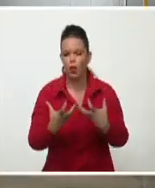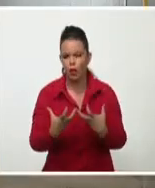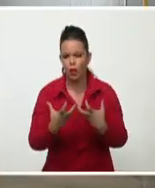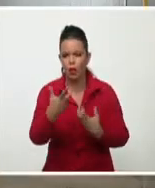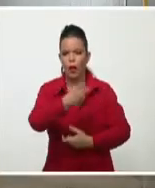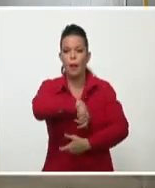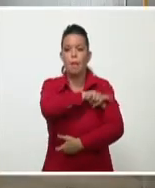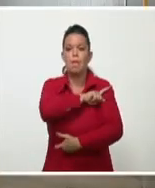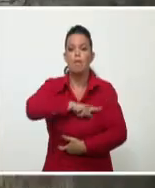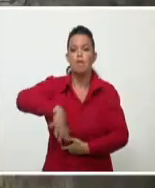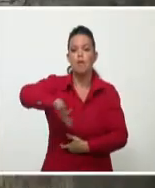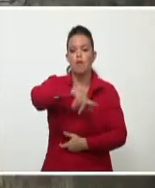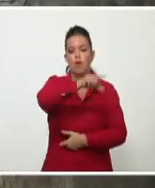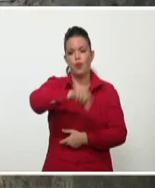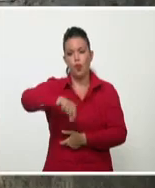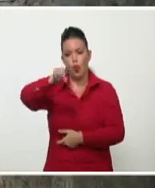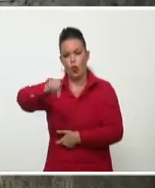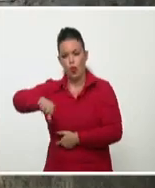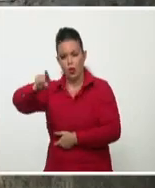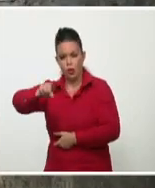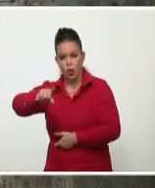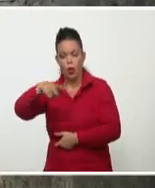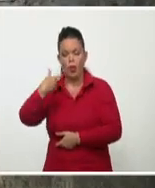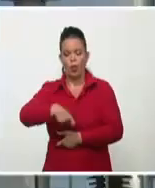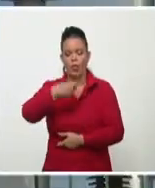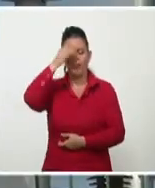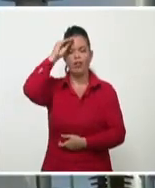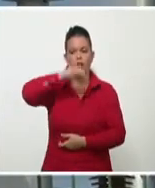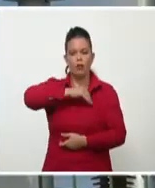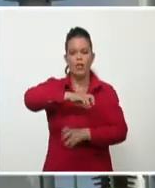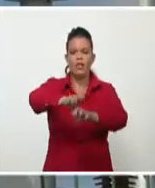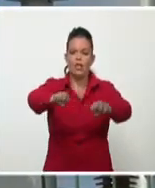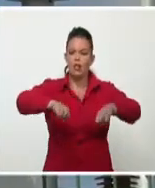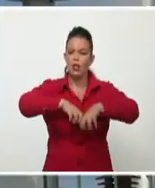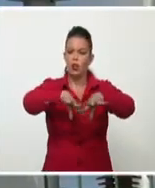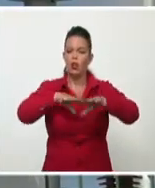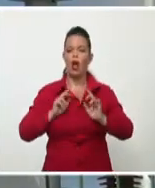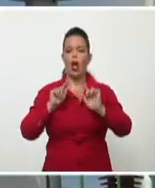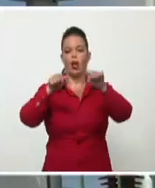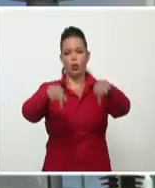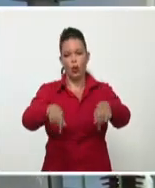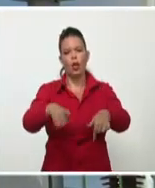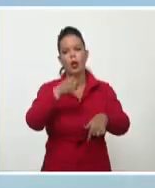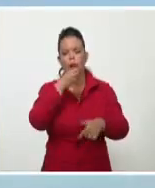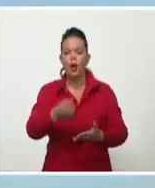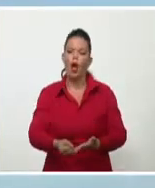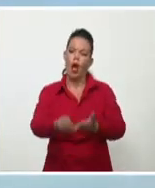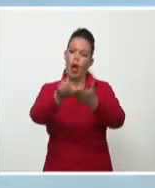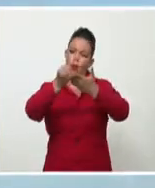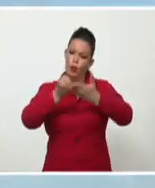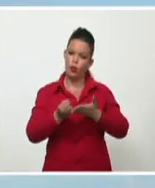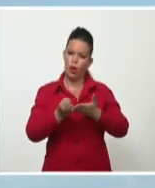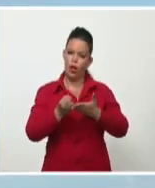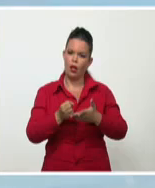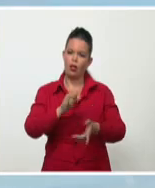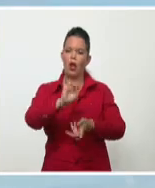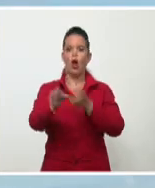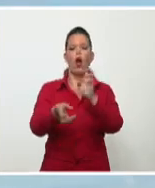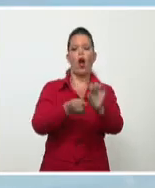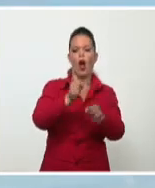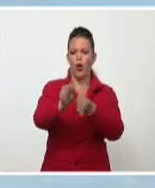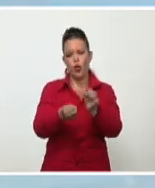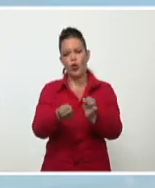población y la economía conozcan de la actual situación y contribuyan con el uso racional de la